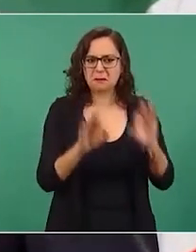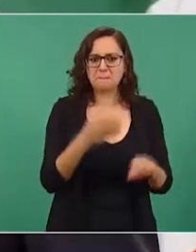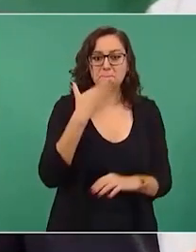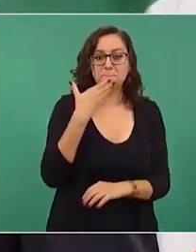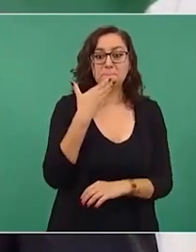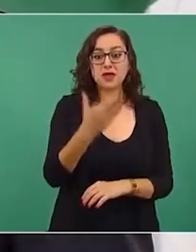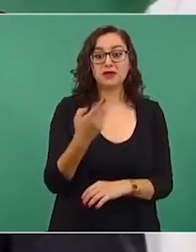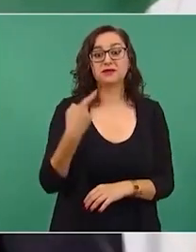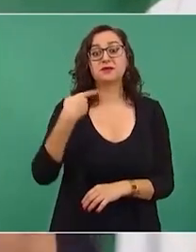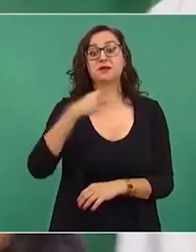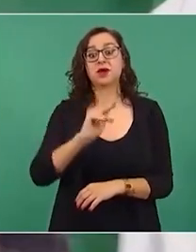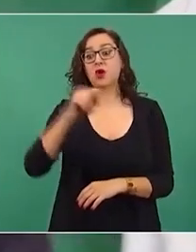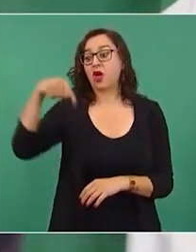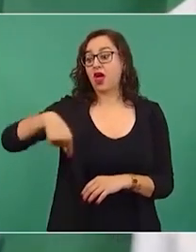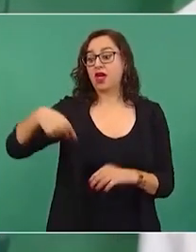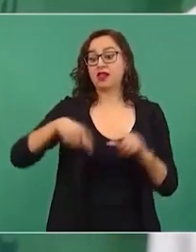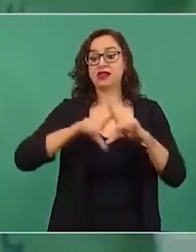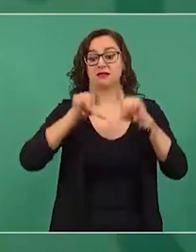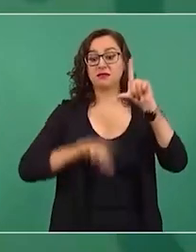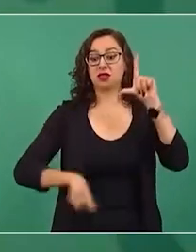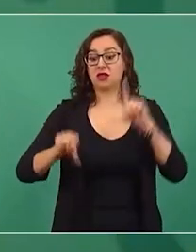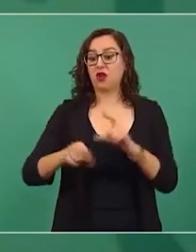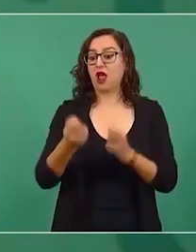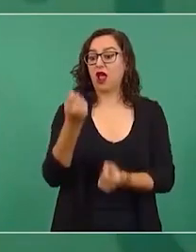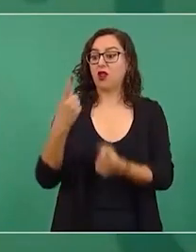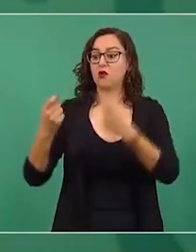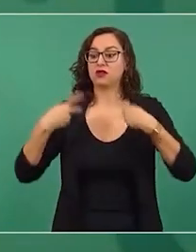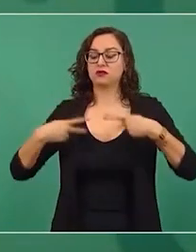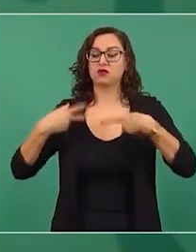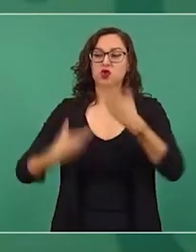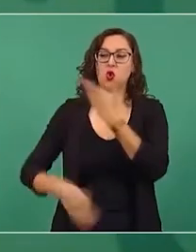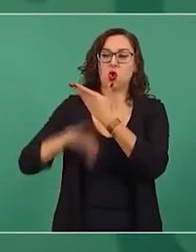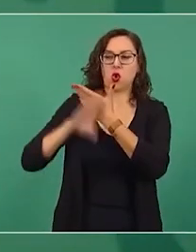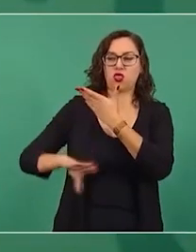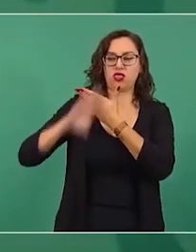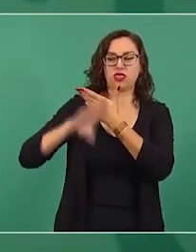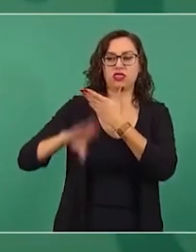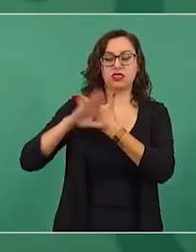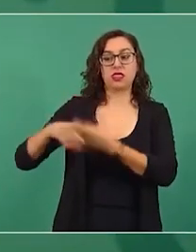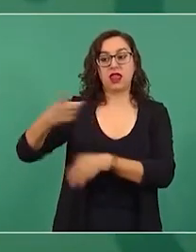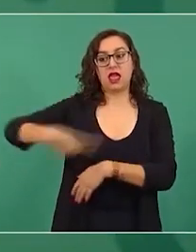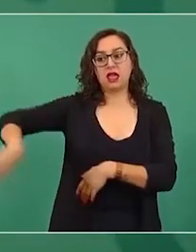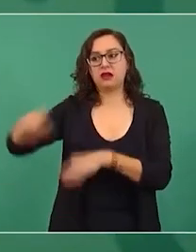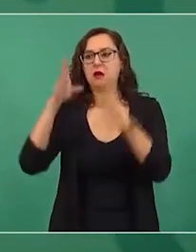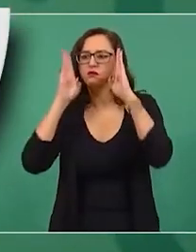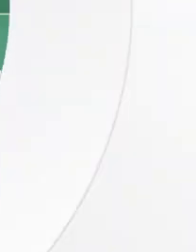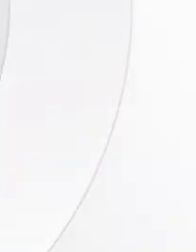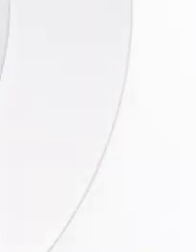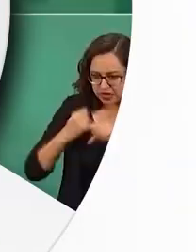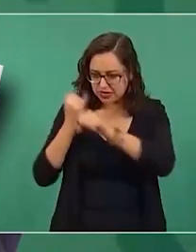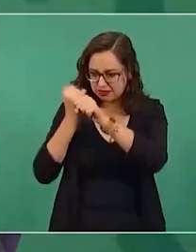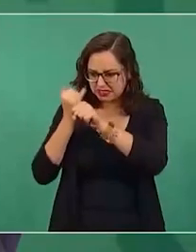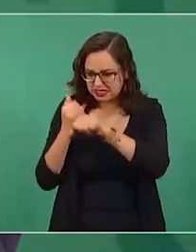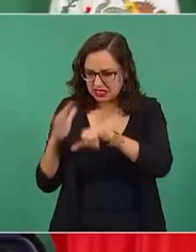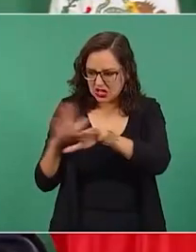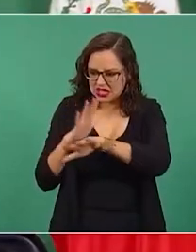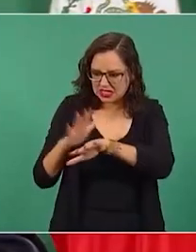conservadores quisieran que nos peleáramos con el gobierno de Estados Unidos han estado apostando a eso.